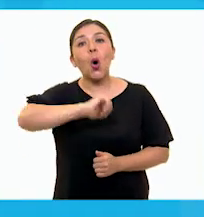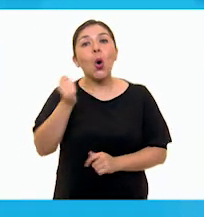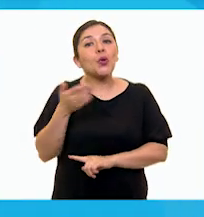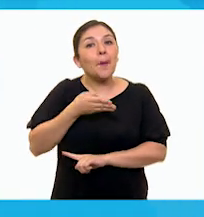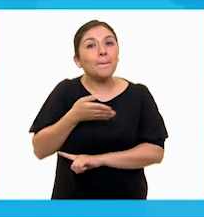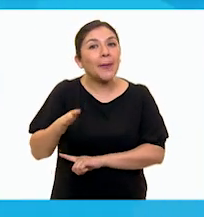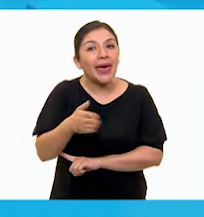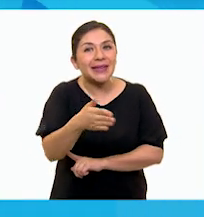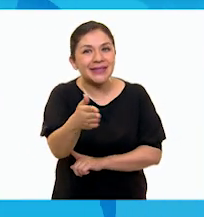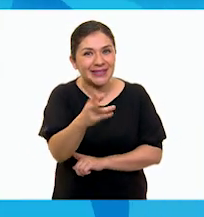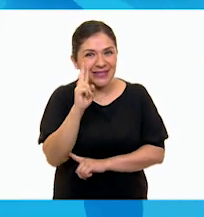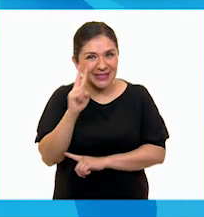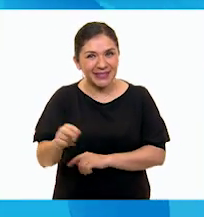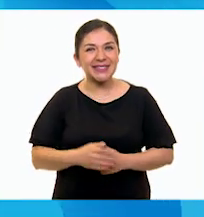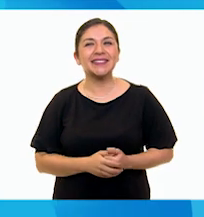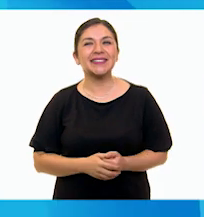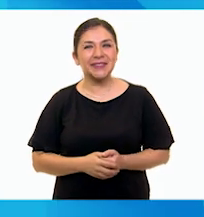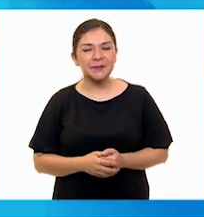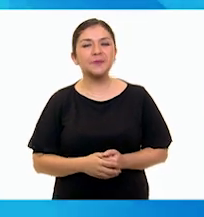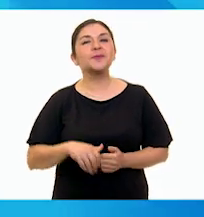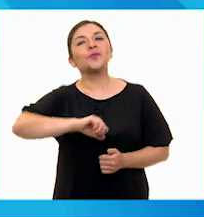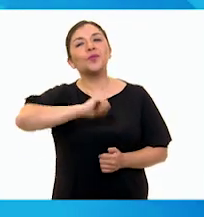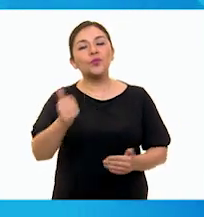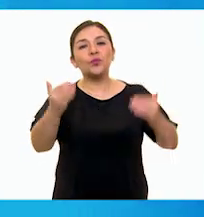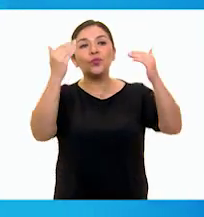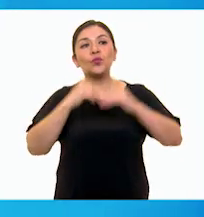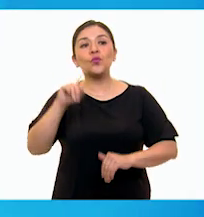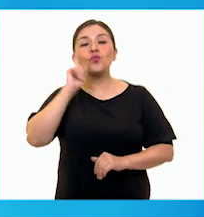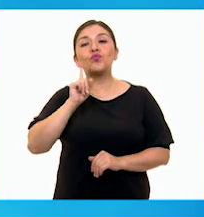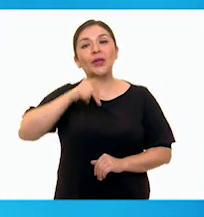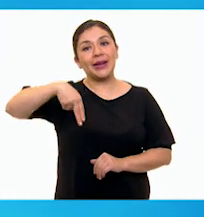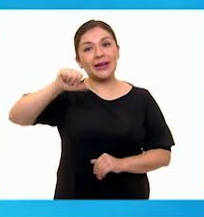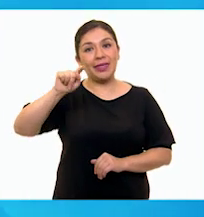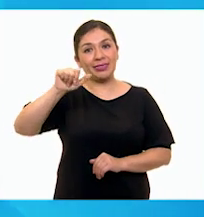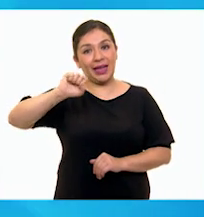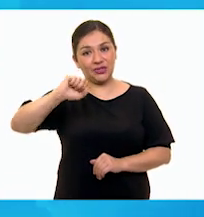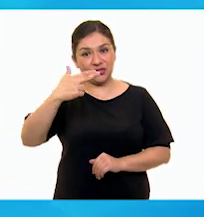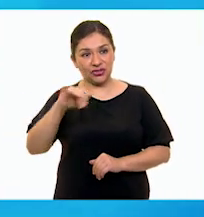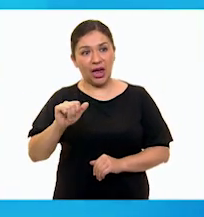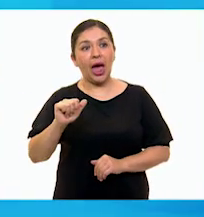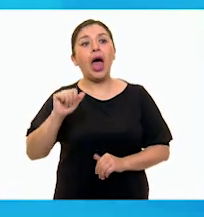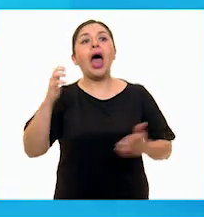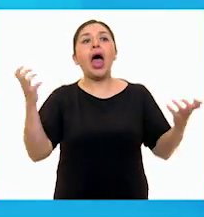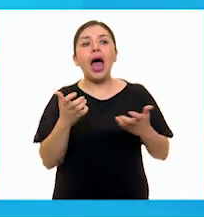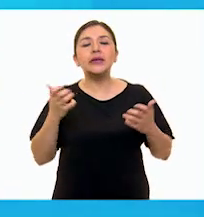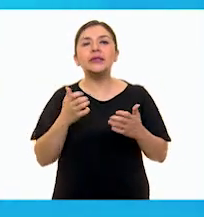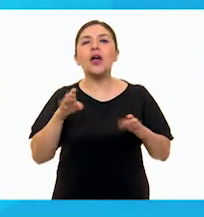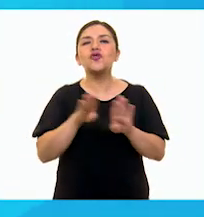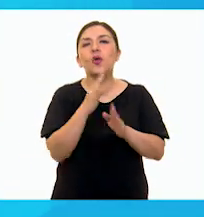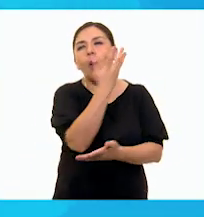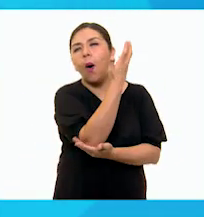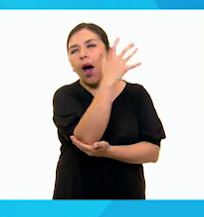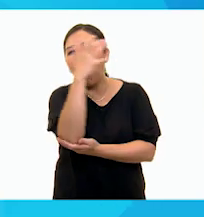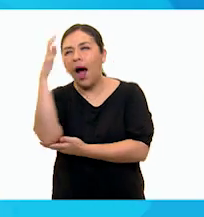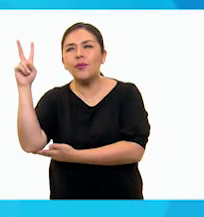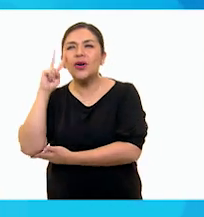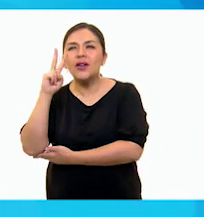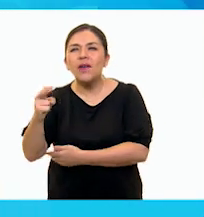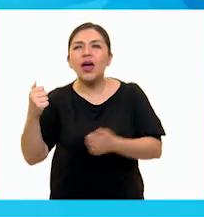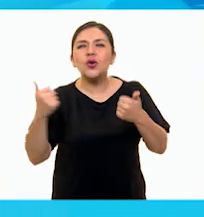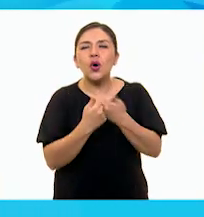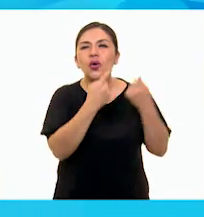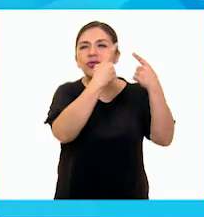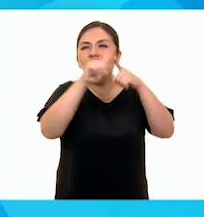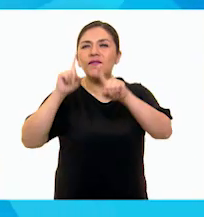pez? Y un pez. Sí, Sí, luego viene Natasha. Ajá. Natasha hizo un paisaje lleno de